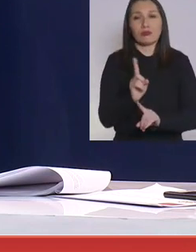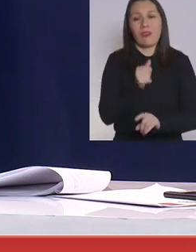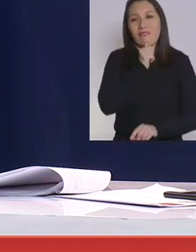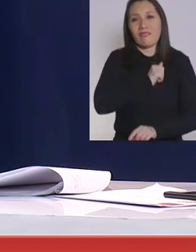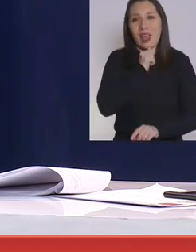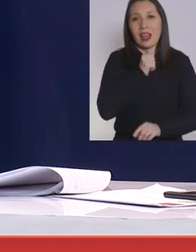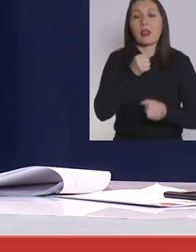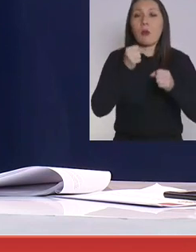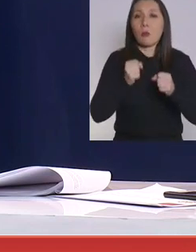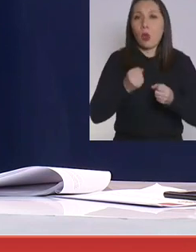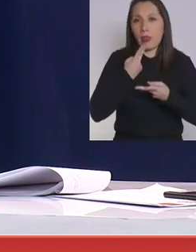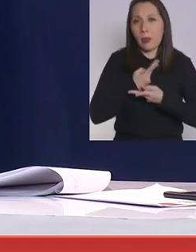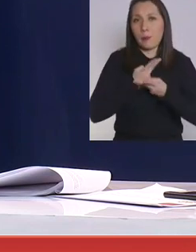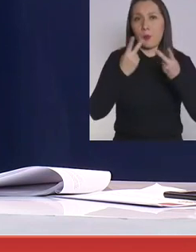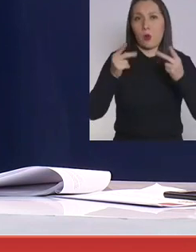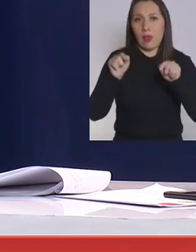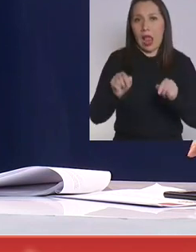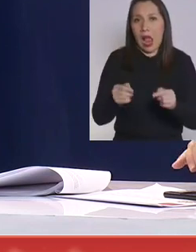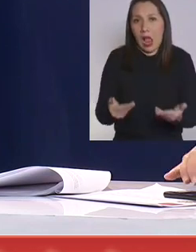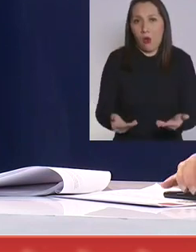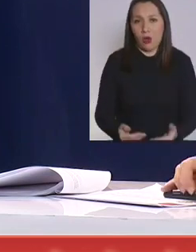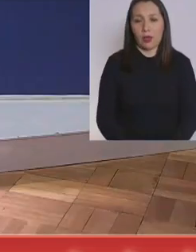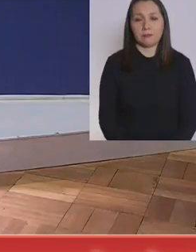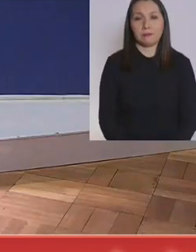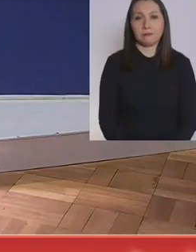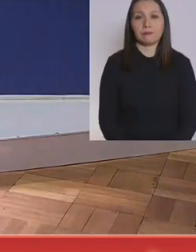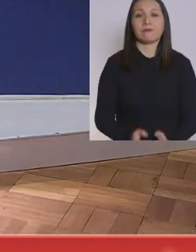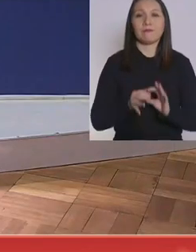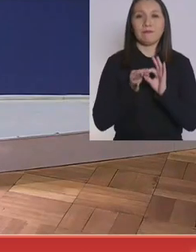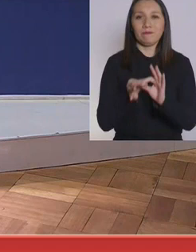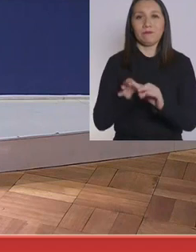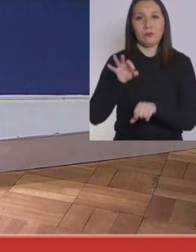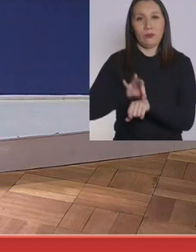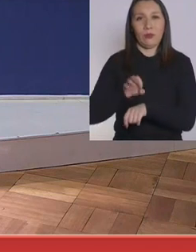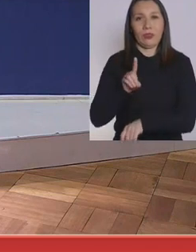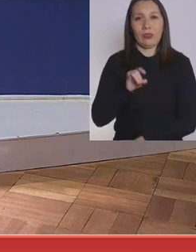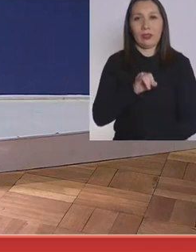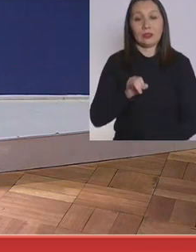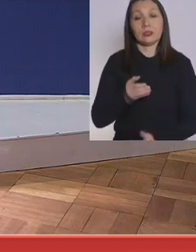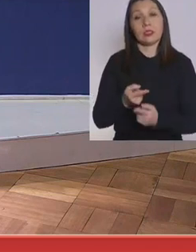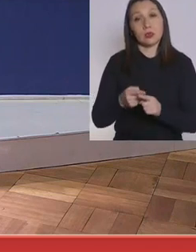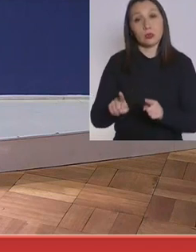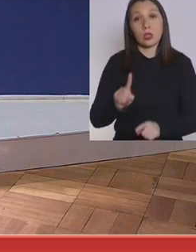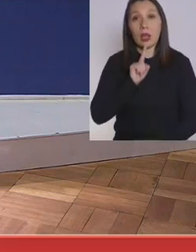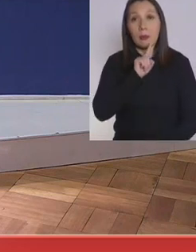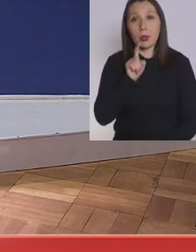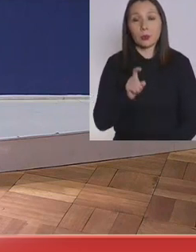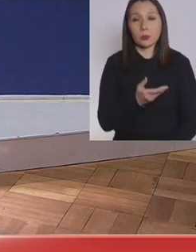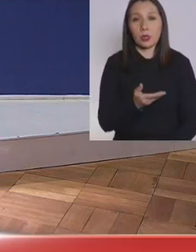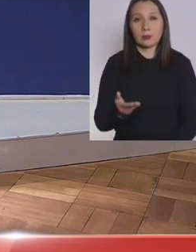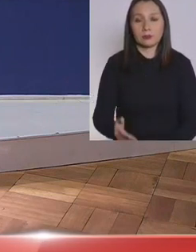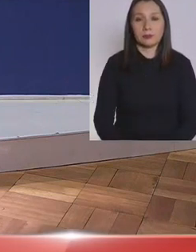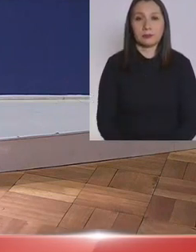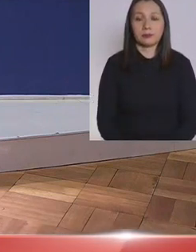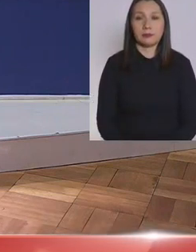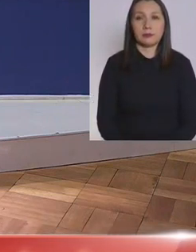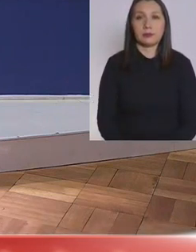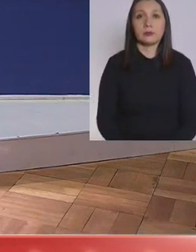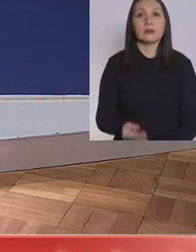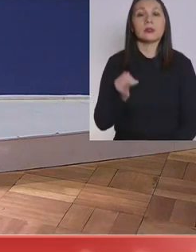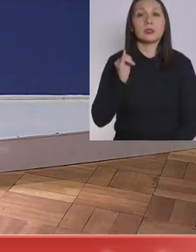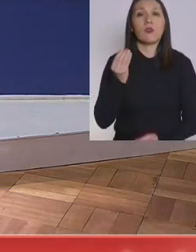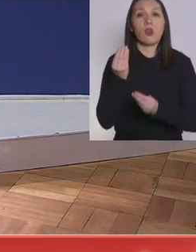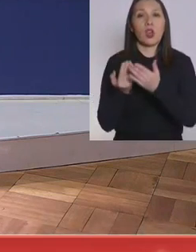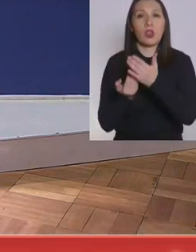técnica para poder dar a conocer en este momento. Muchas gracias, doctora Daza. Pasamos a la segunda pregunta. Sí,